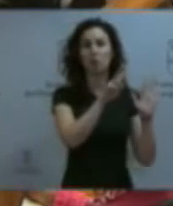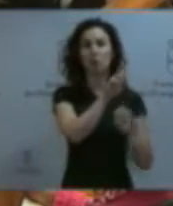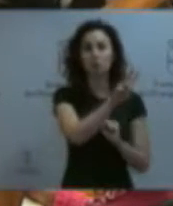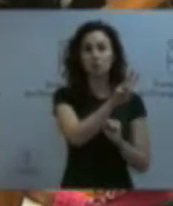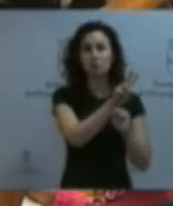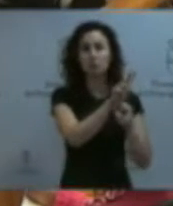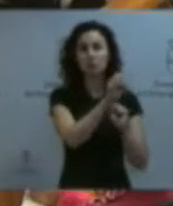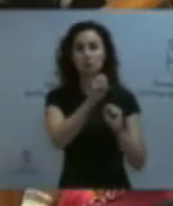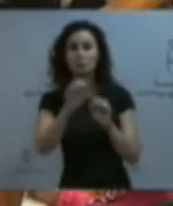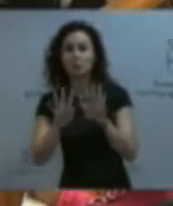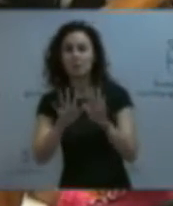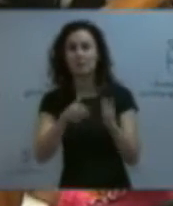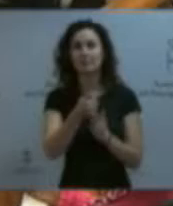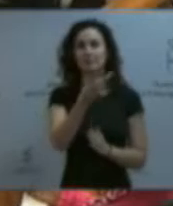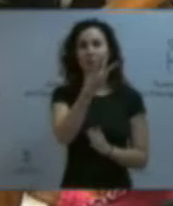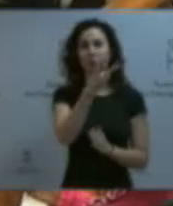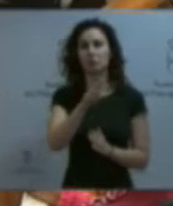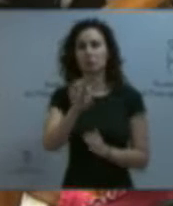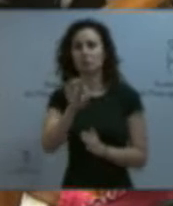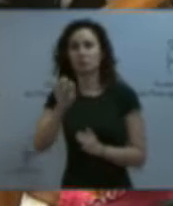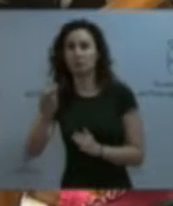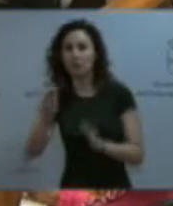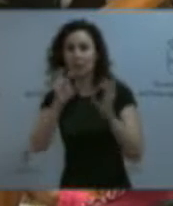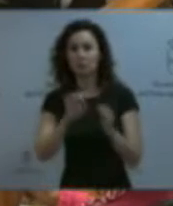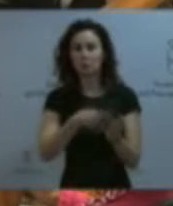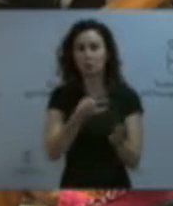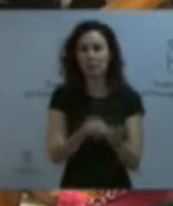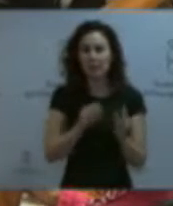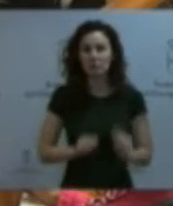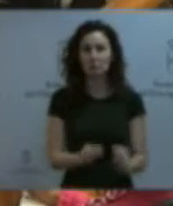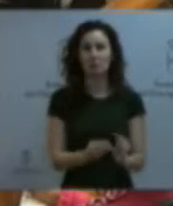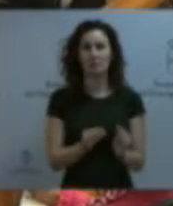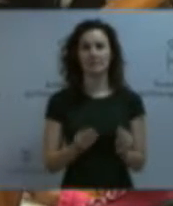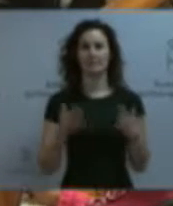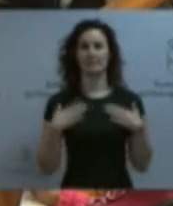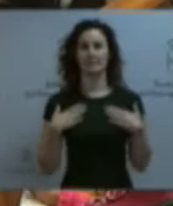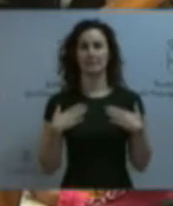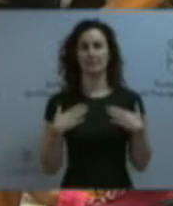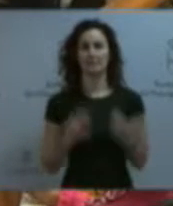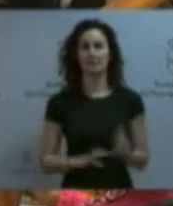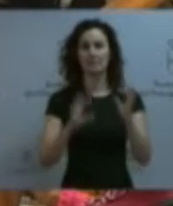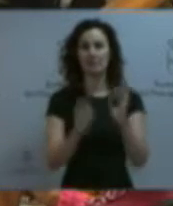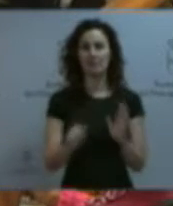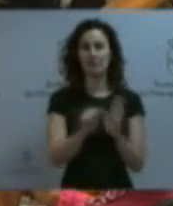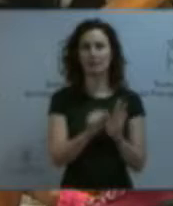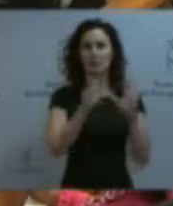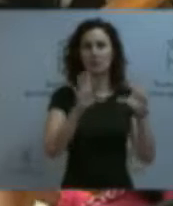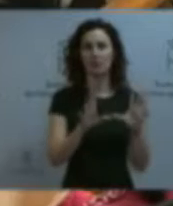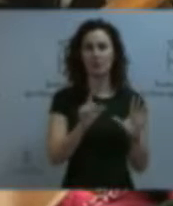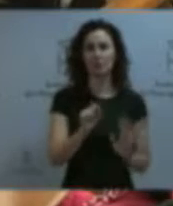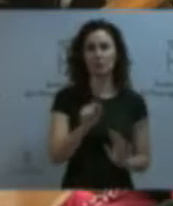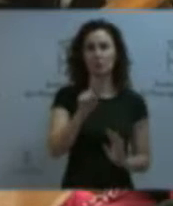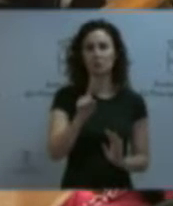prorrogado desde entonces. Tiene su origen en este plan una competencia exclusiva que se da en el artículo 10.1.29 del